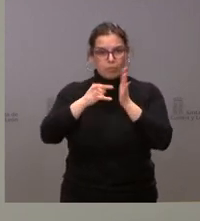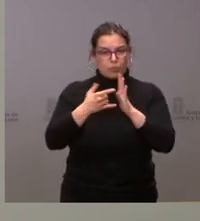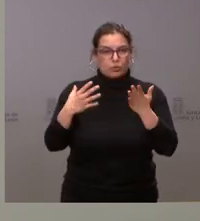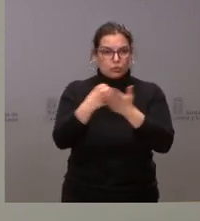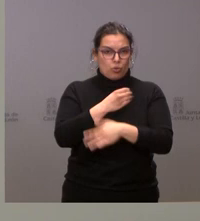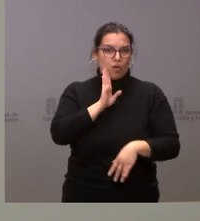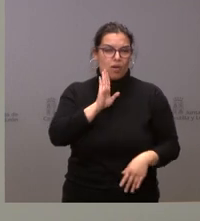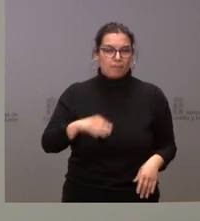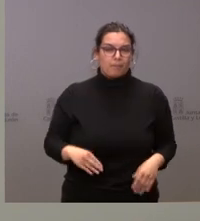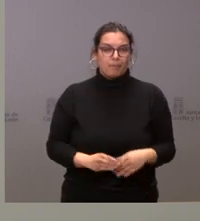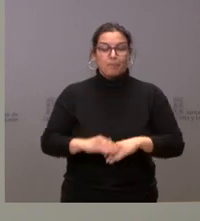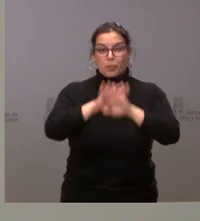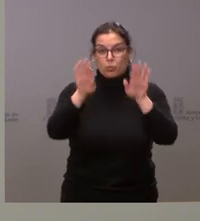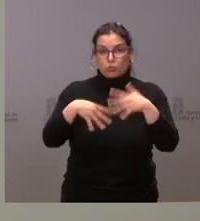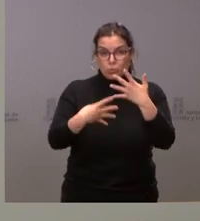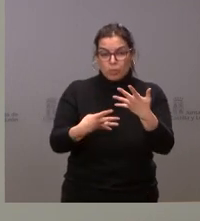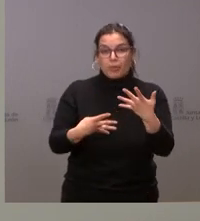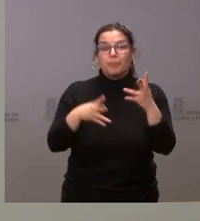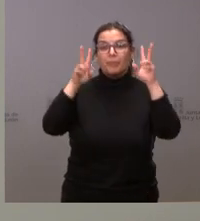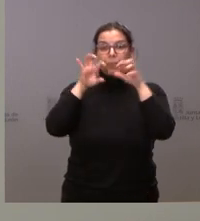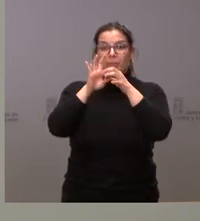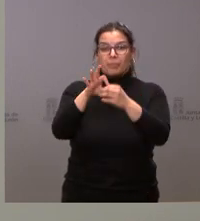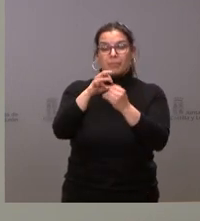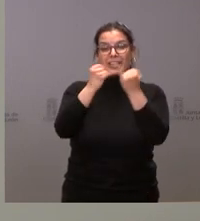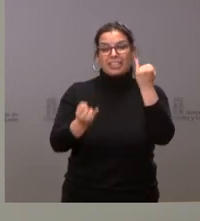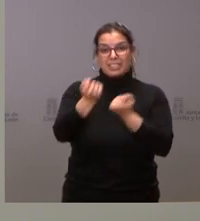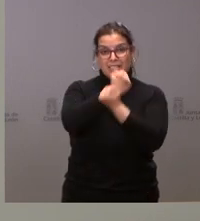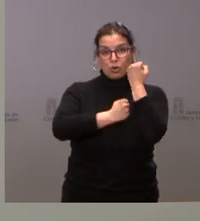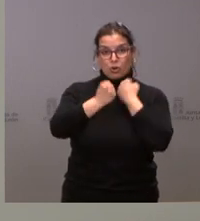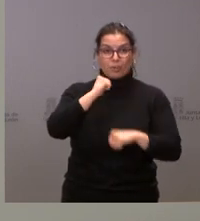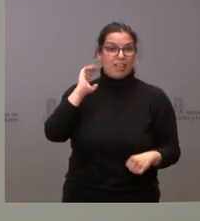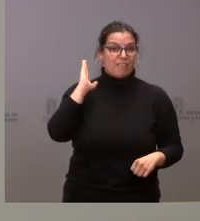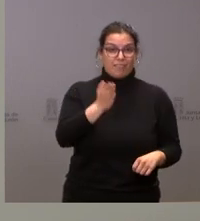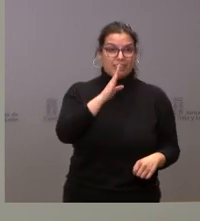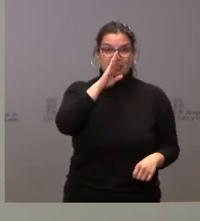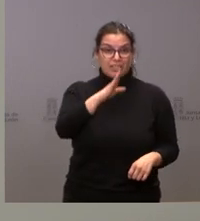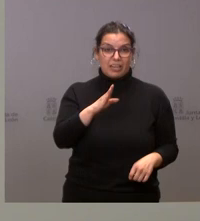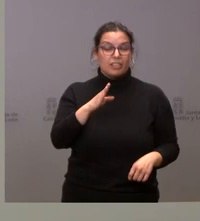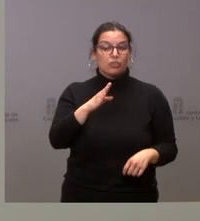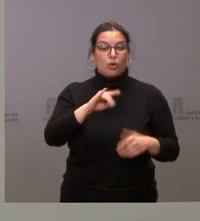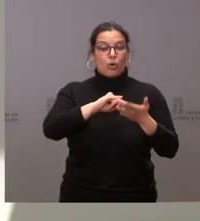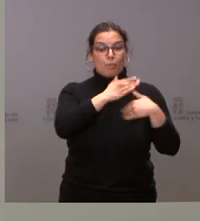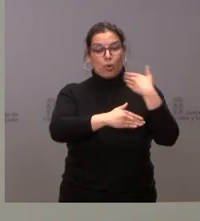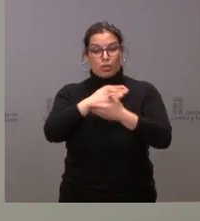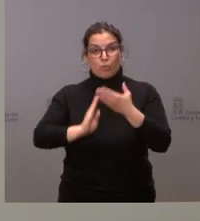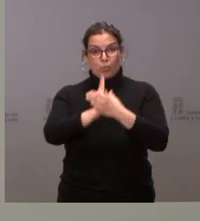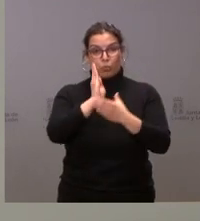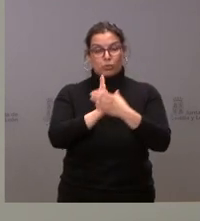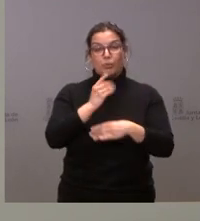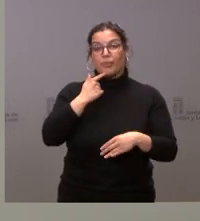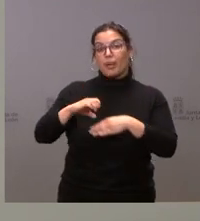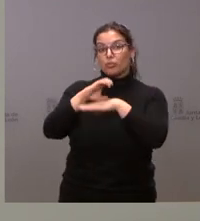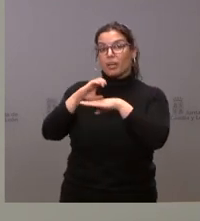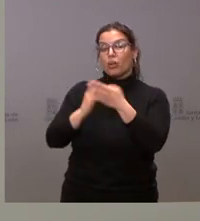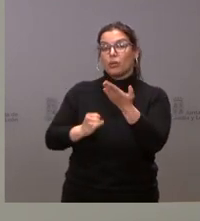referencia. Y, finalmente, en lo que tiene que ver con la crisis económica, que está afectando directamente a algunos sectores productivos, el consejero de Agricultura